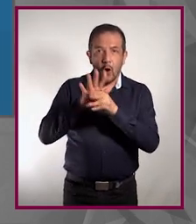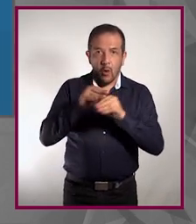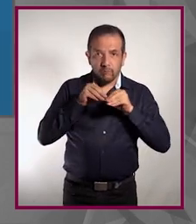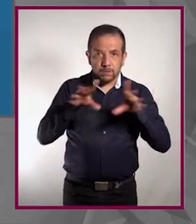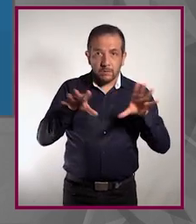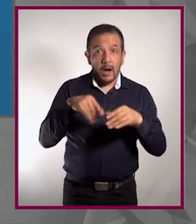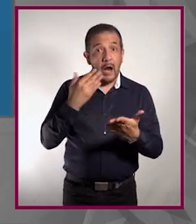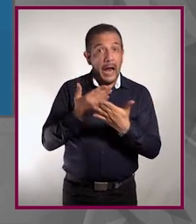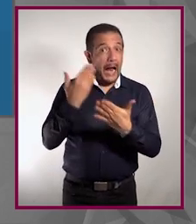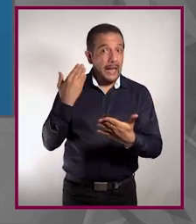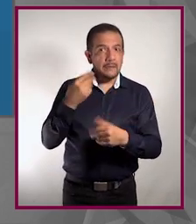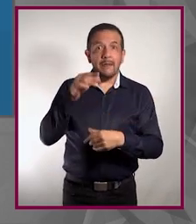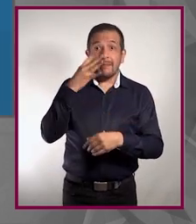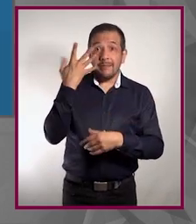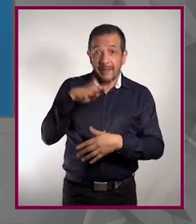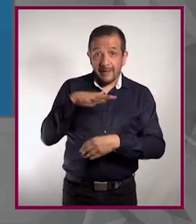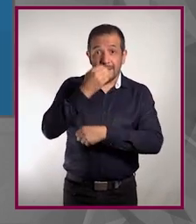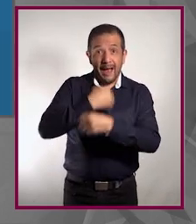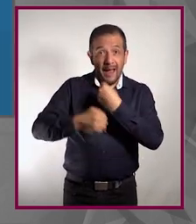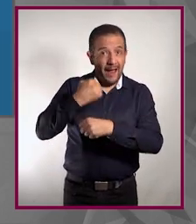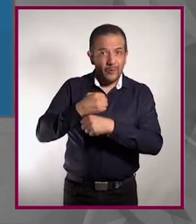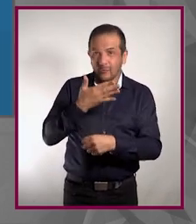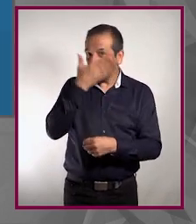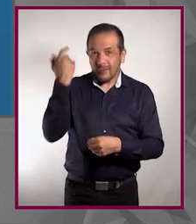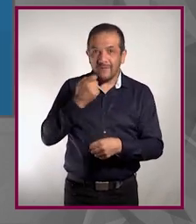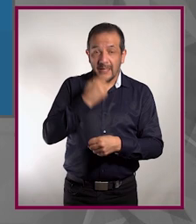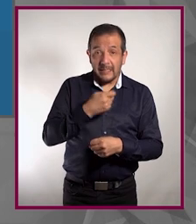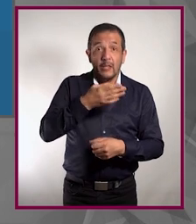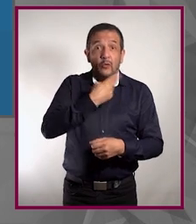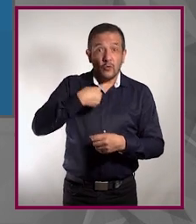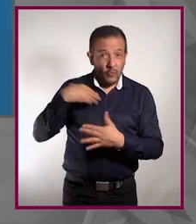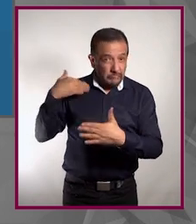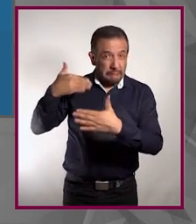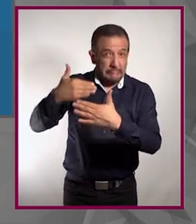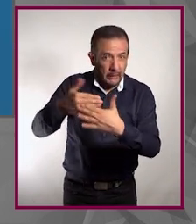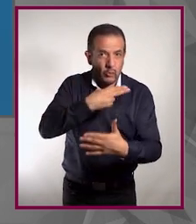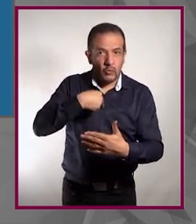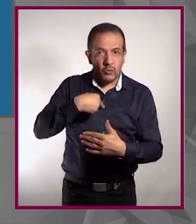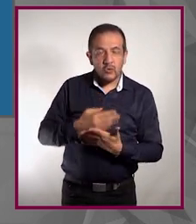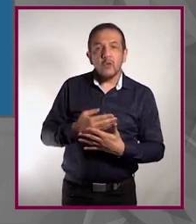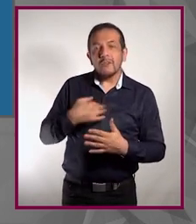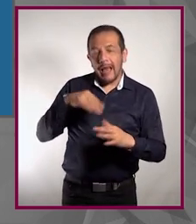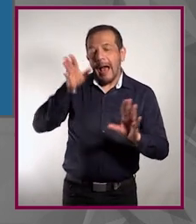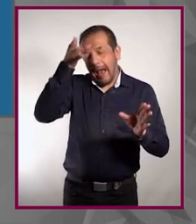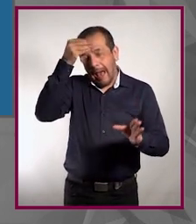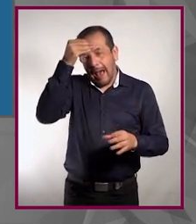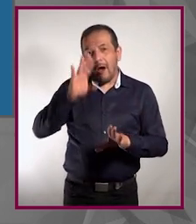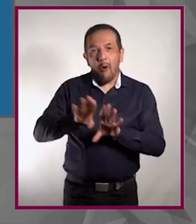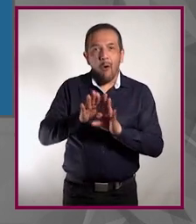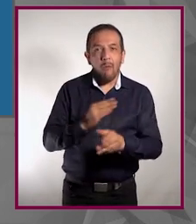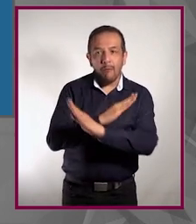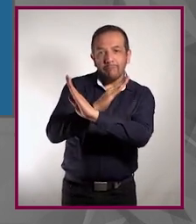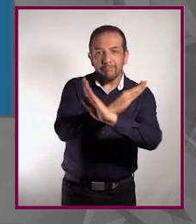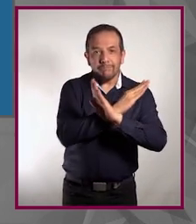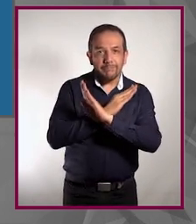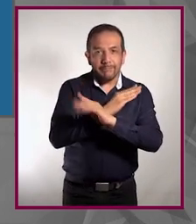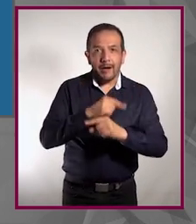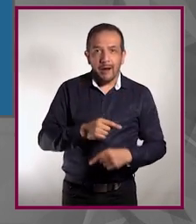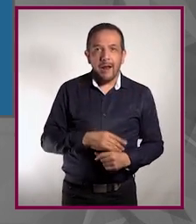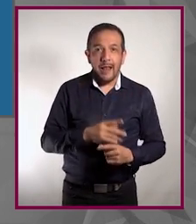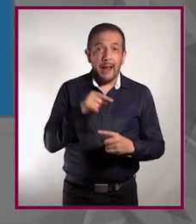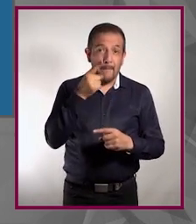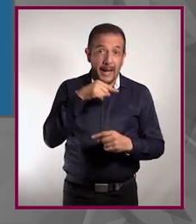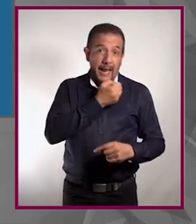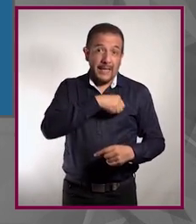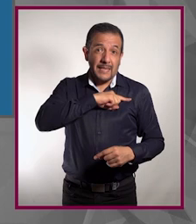estamos mejor preparados que hace 10 años. Hemos aprendido lecciones de pandemias y epidemias anteriores. Juntos podemos superar esta